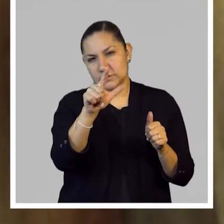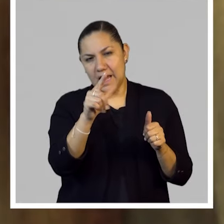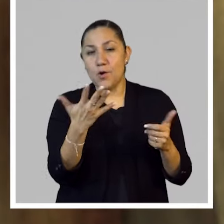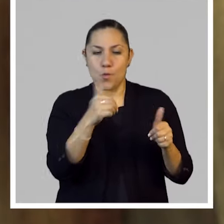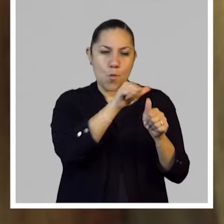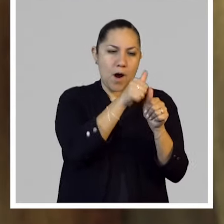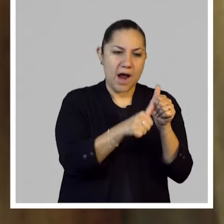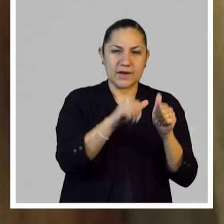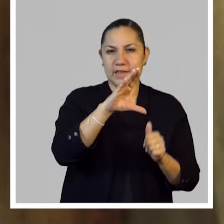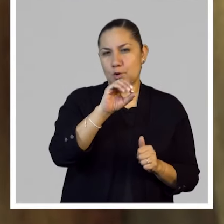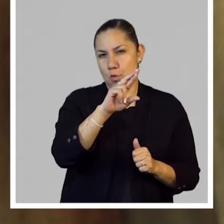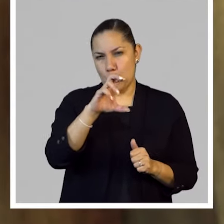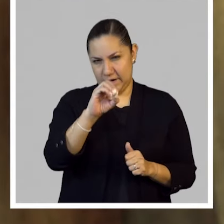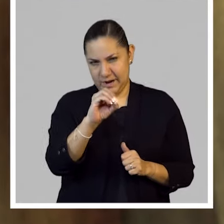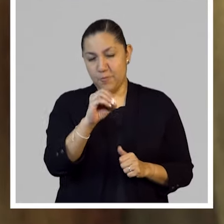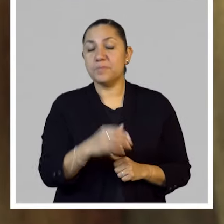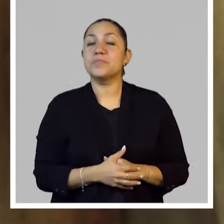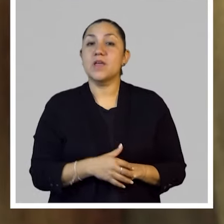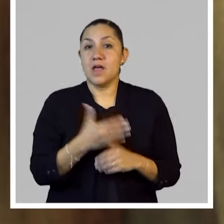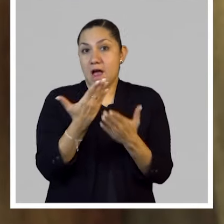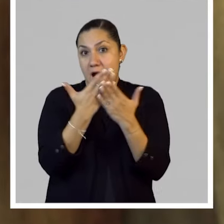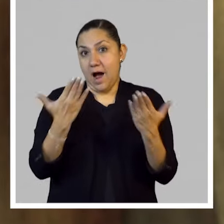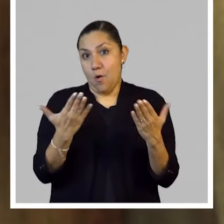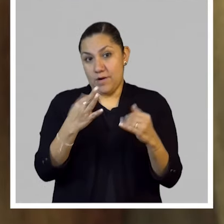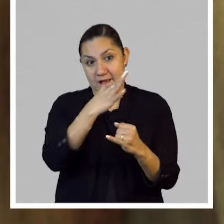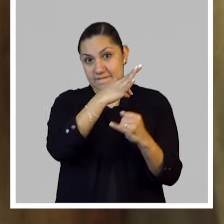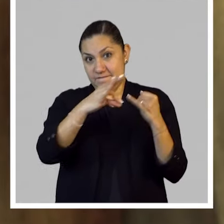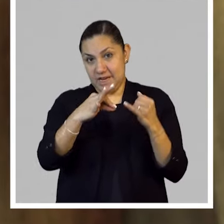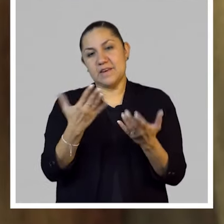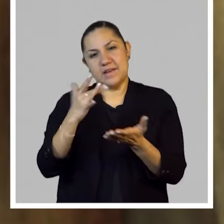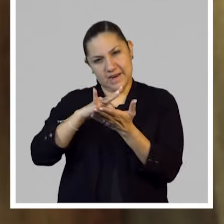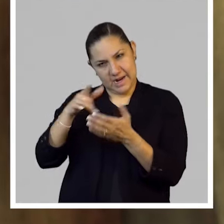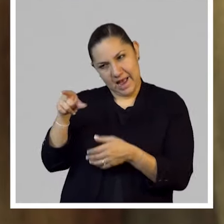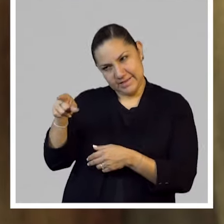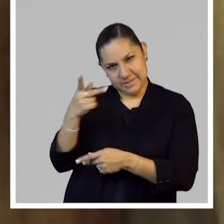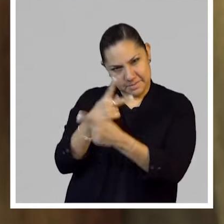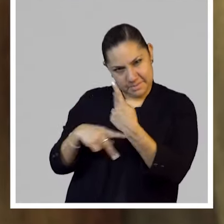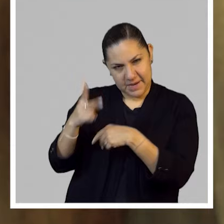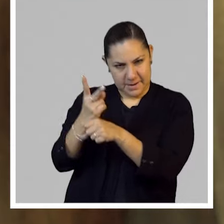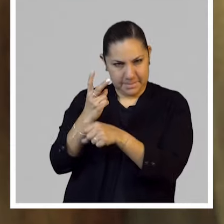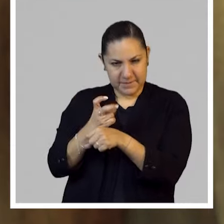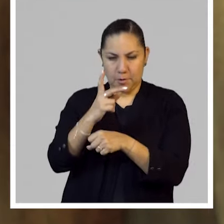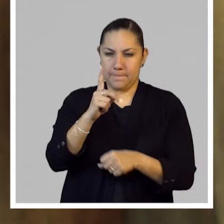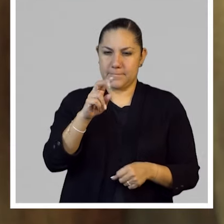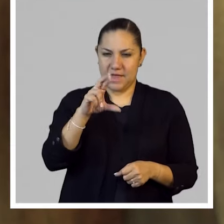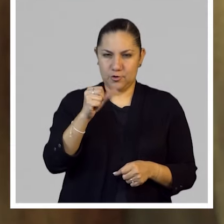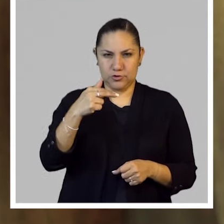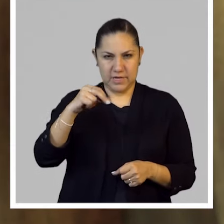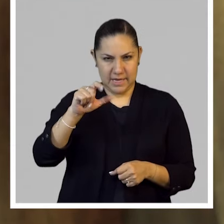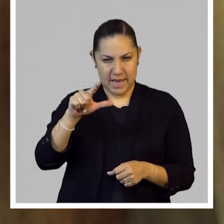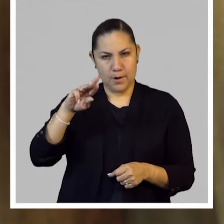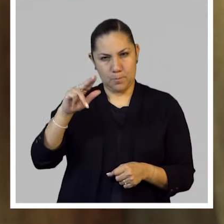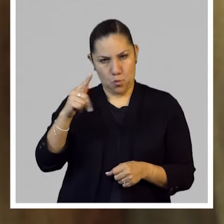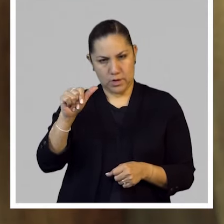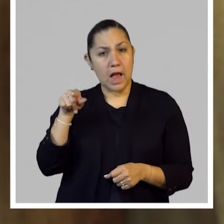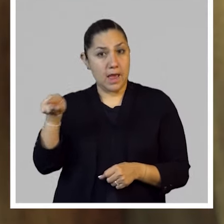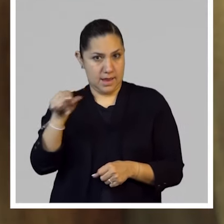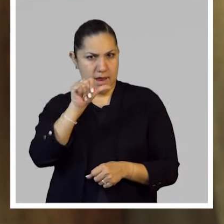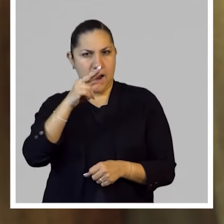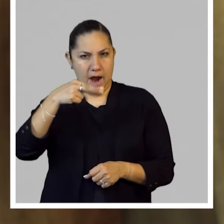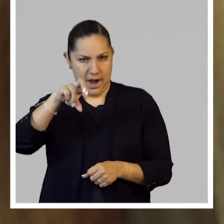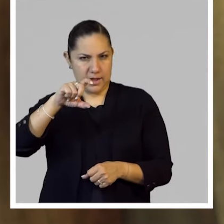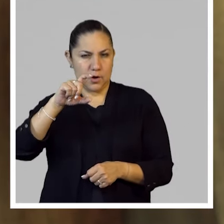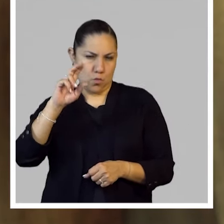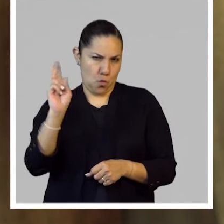Y para cerrar con broche de oro, nos acompaña hoy Pedro Señal Murga, que les cuento es arquitecto por la UNAM